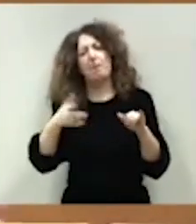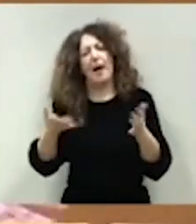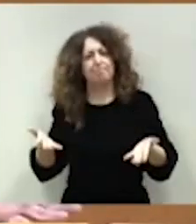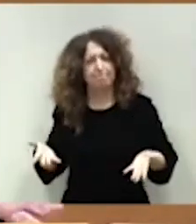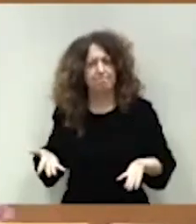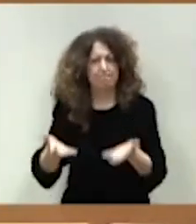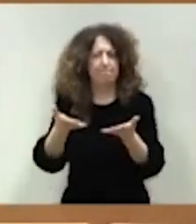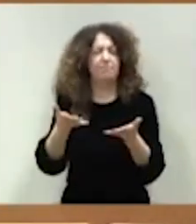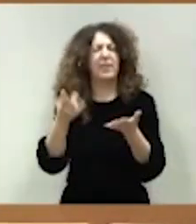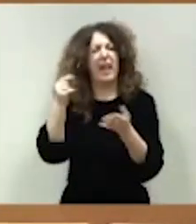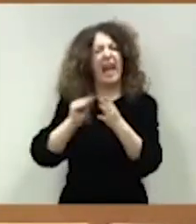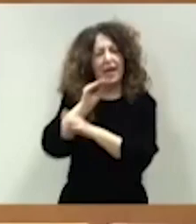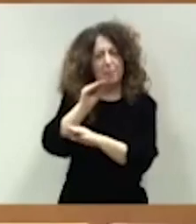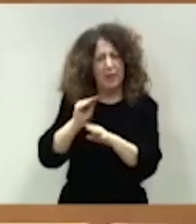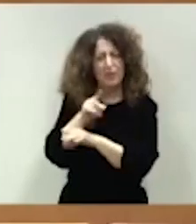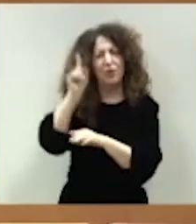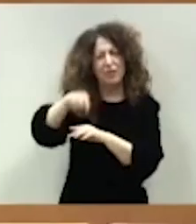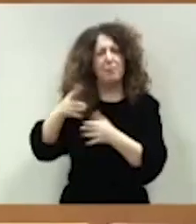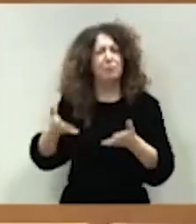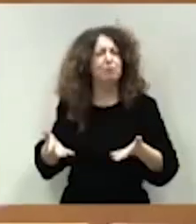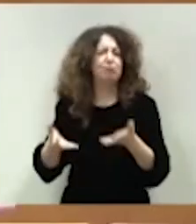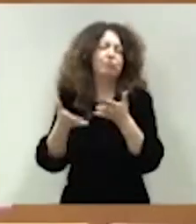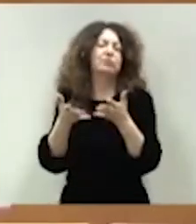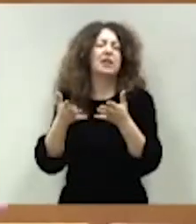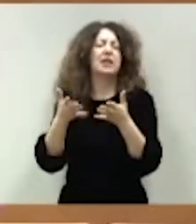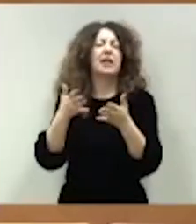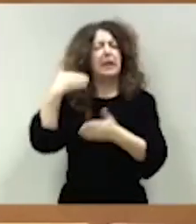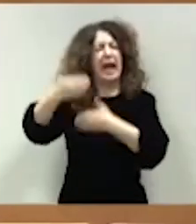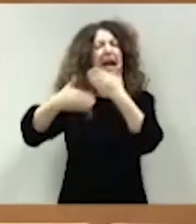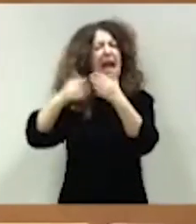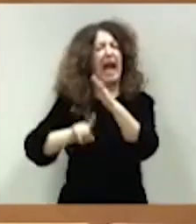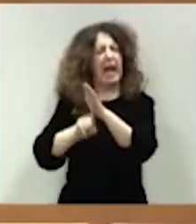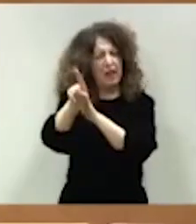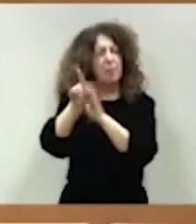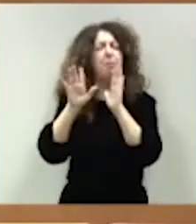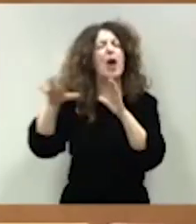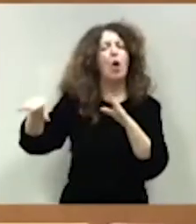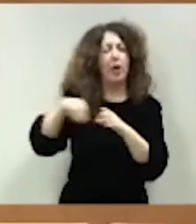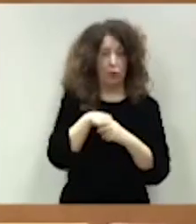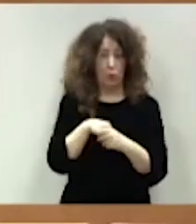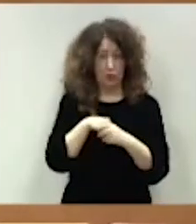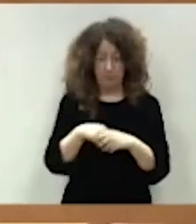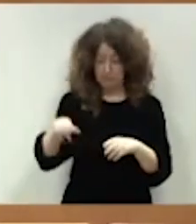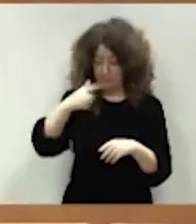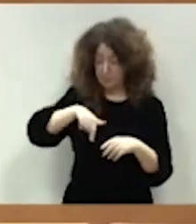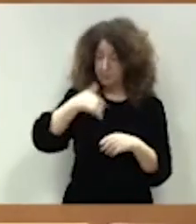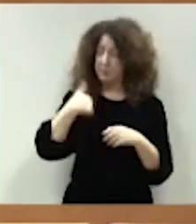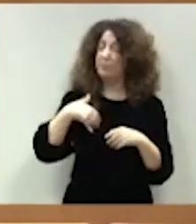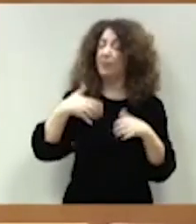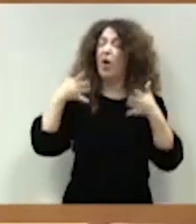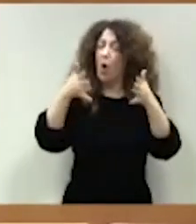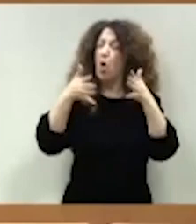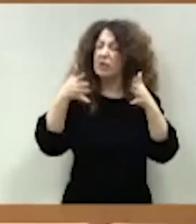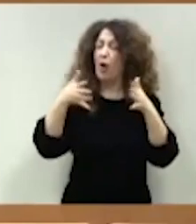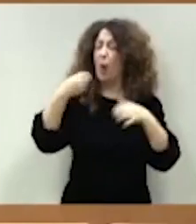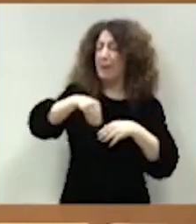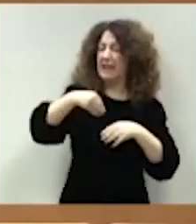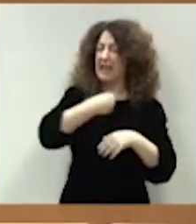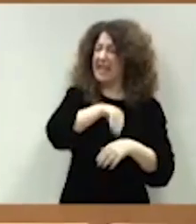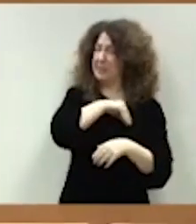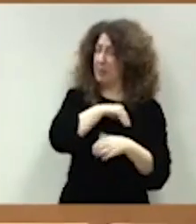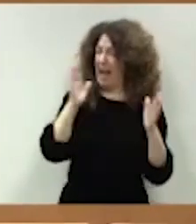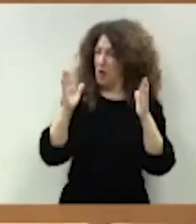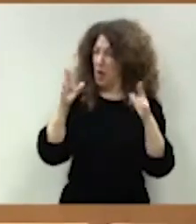Una vez que se alcanzó el acuerdo político durante la presidencia española del Consejo, ahora continúan los debates, no han